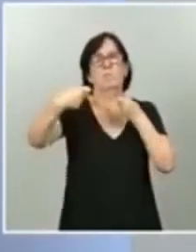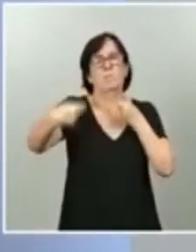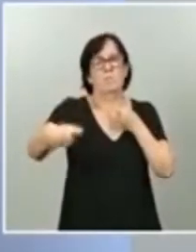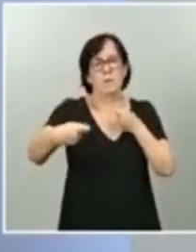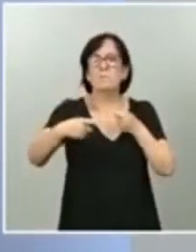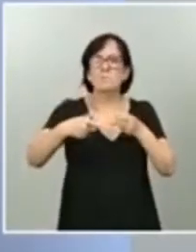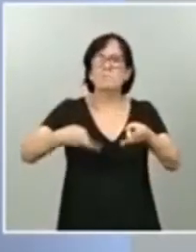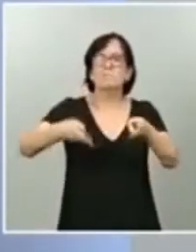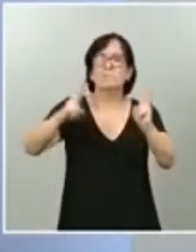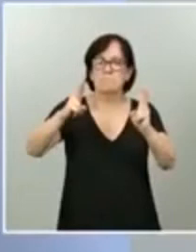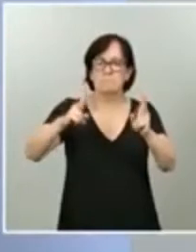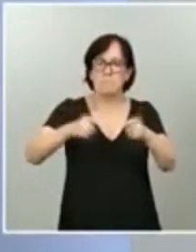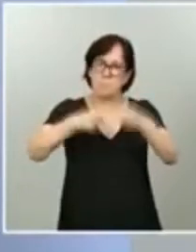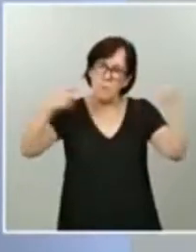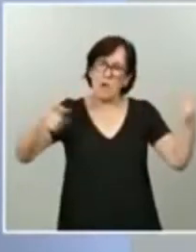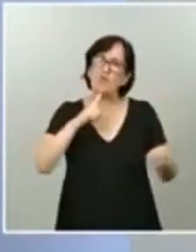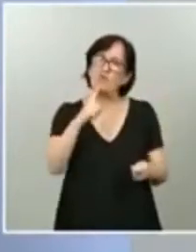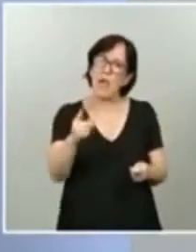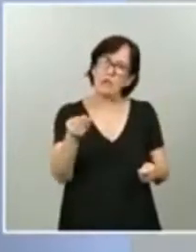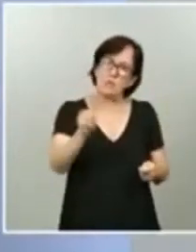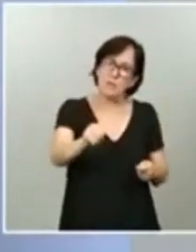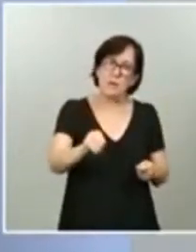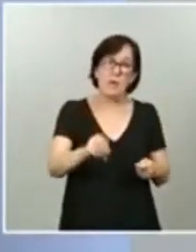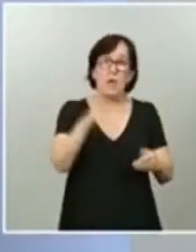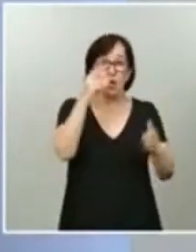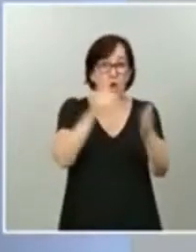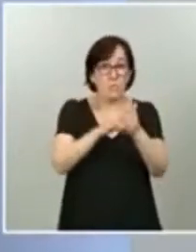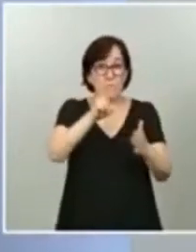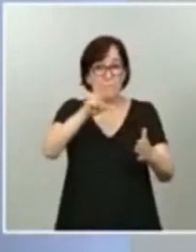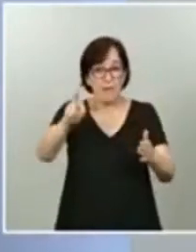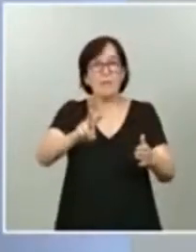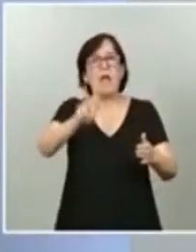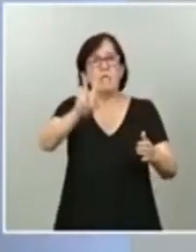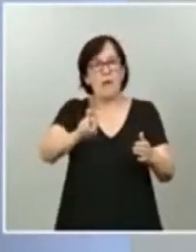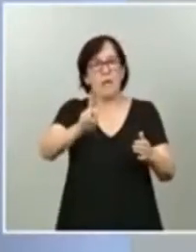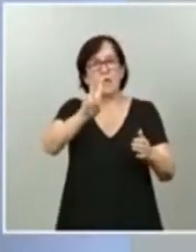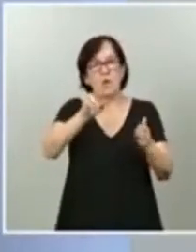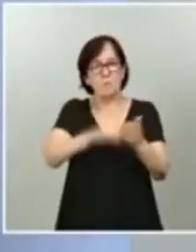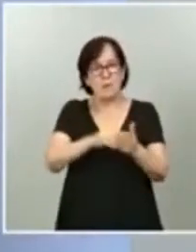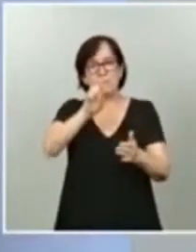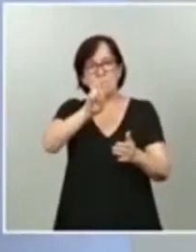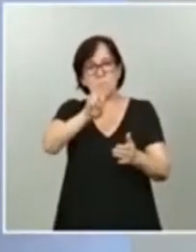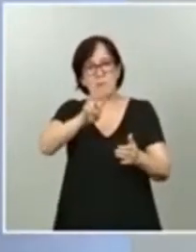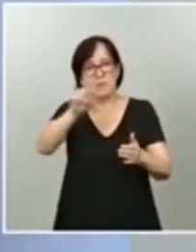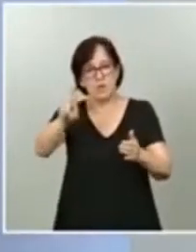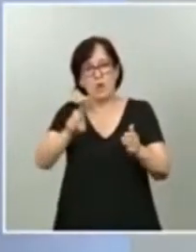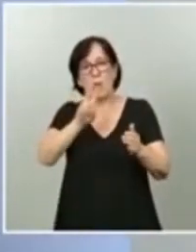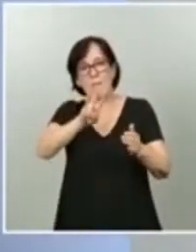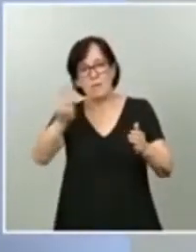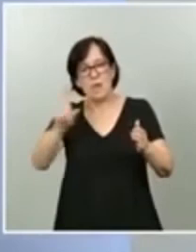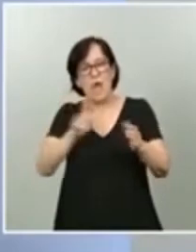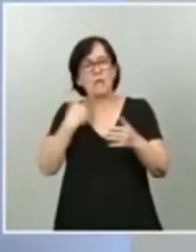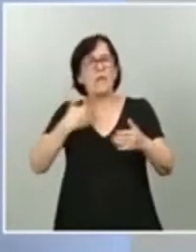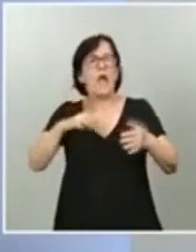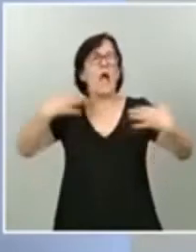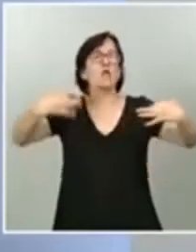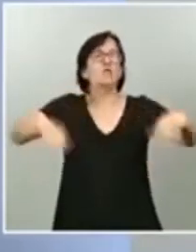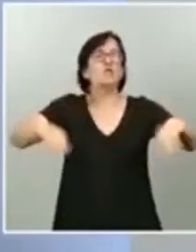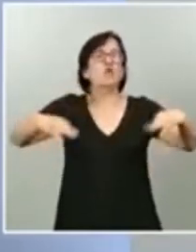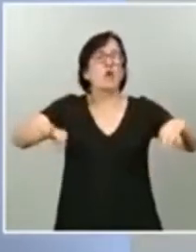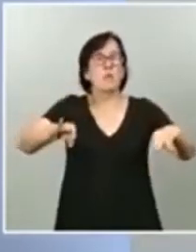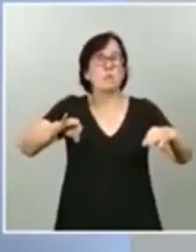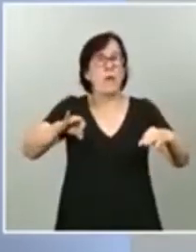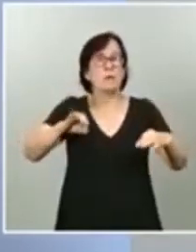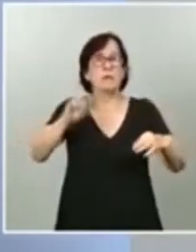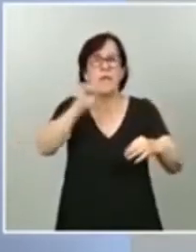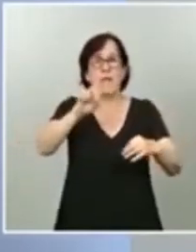más, de modo que las del 2020 servirán hasta el 2021, del 2021 al 2022, hasta conseguir la plena normalización en el 2023 y